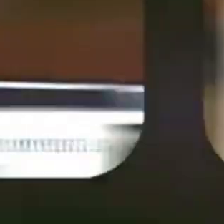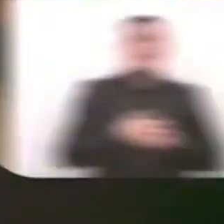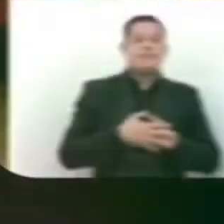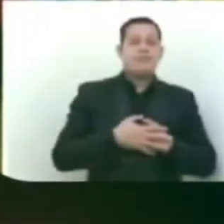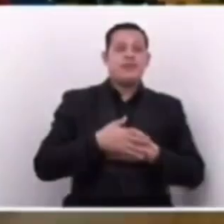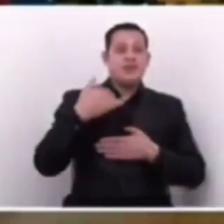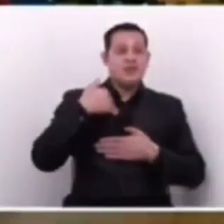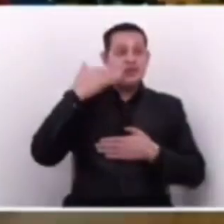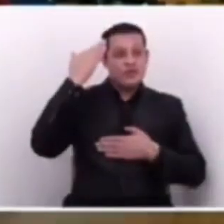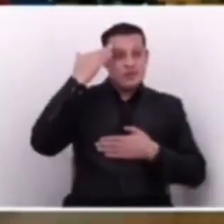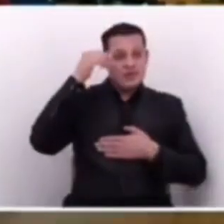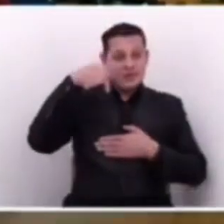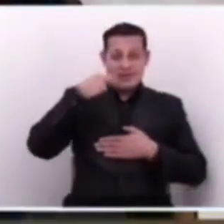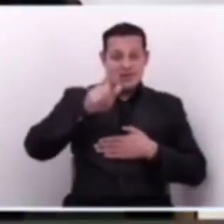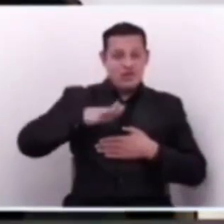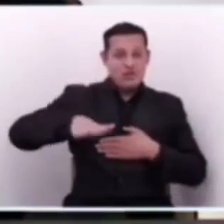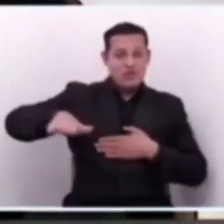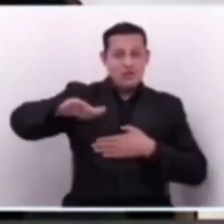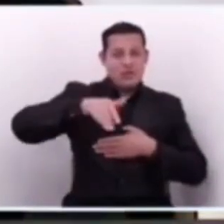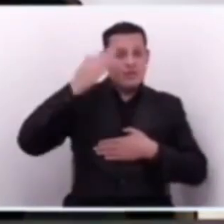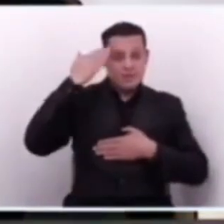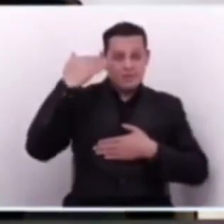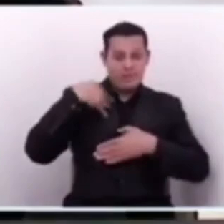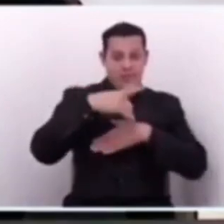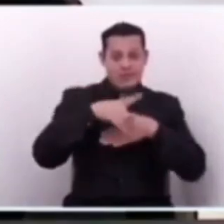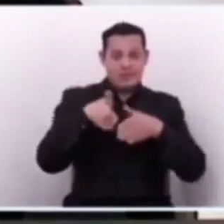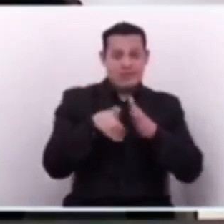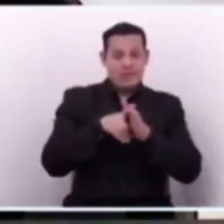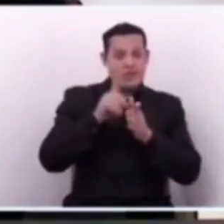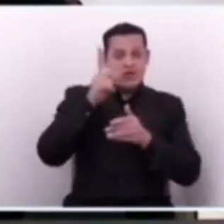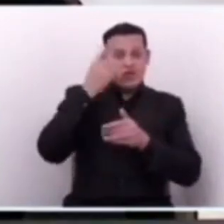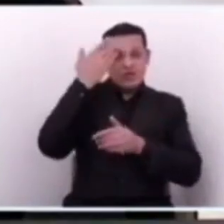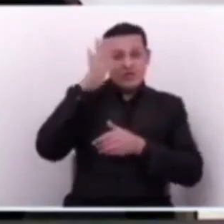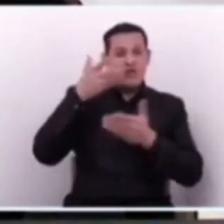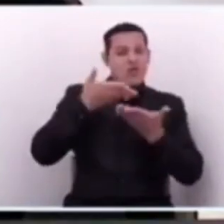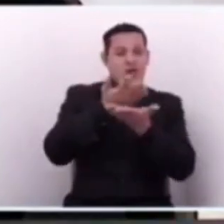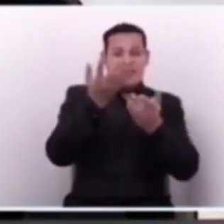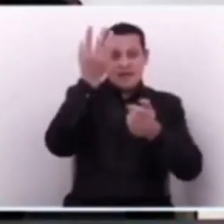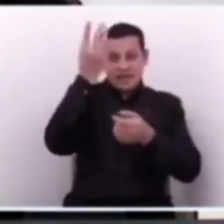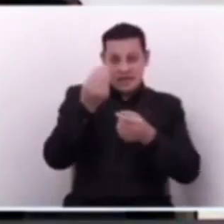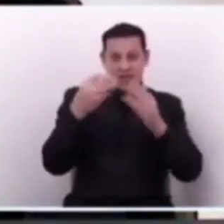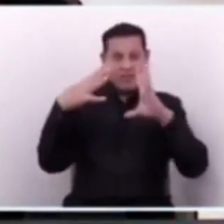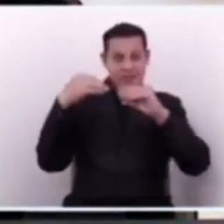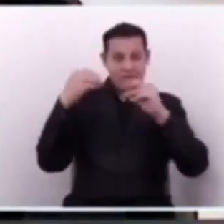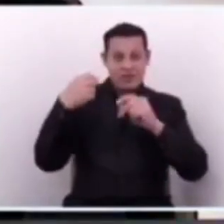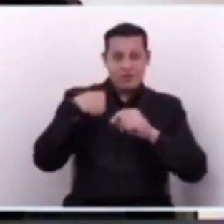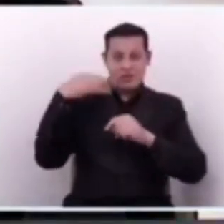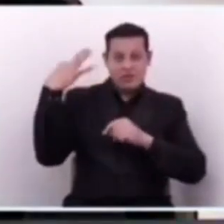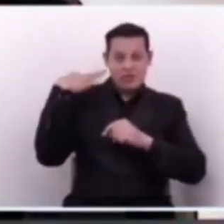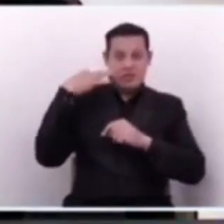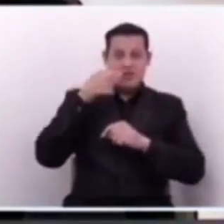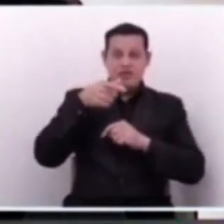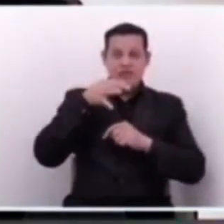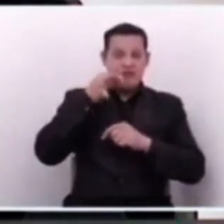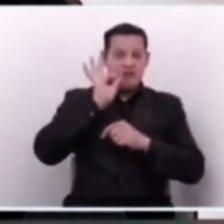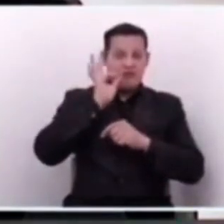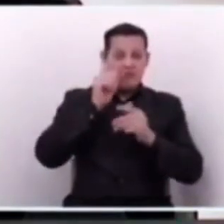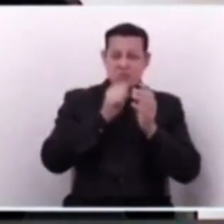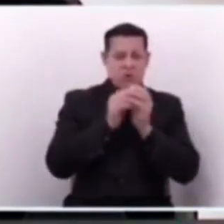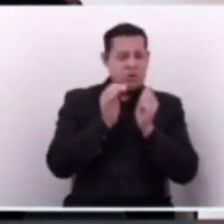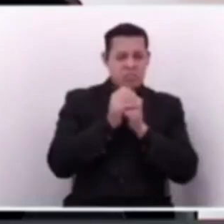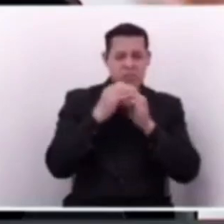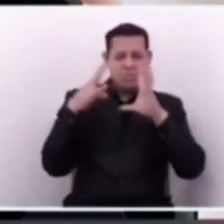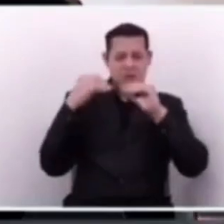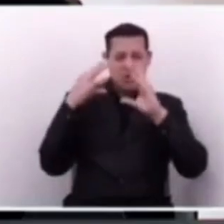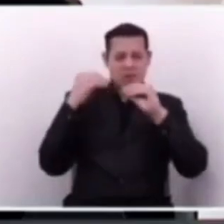las prioridades? Yo sé que este no es el lugar, pero evidentemente la diputada que me antecedió no lo sabe, así que cualquier día que quiera platicamos. Yo le invito a café sin ningún problema